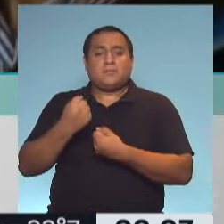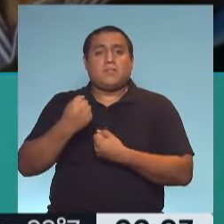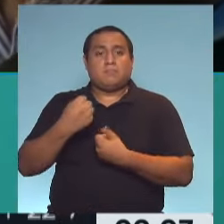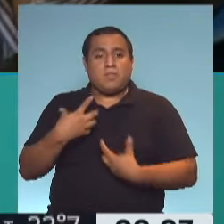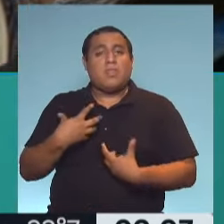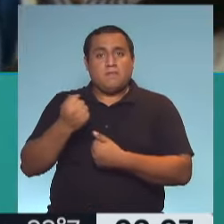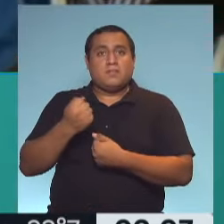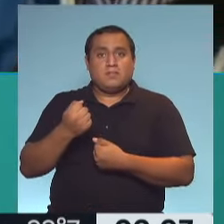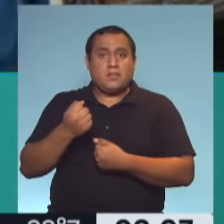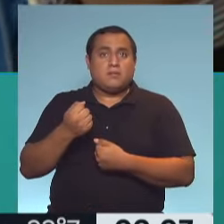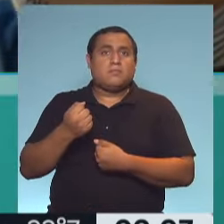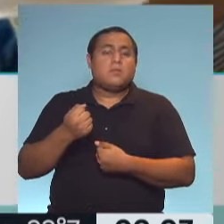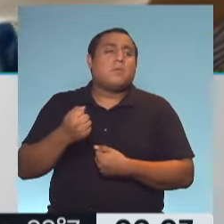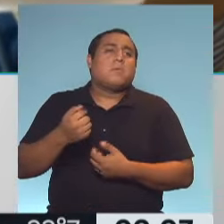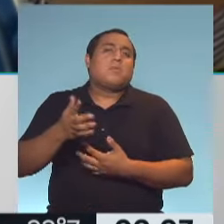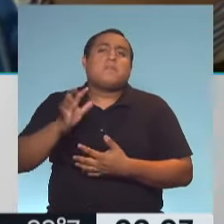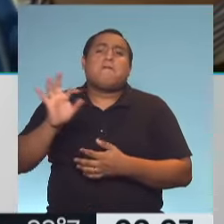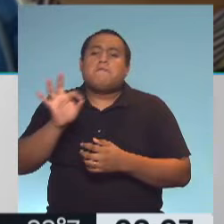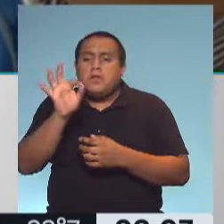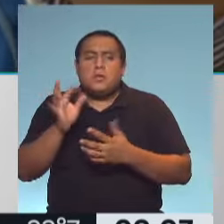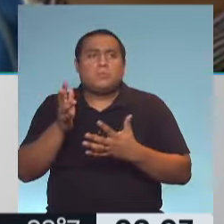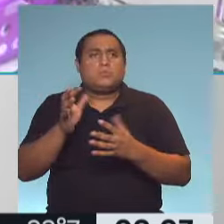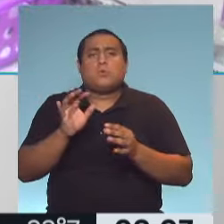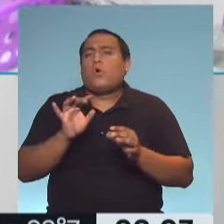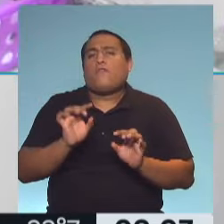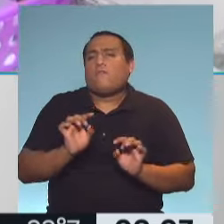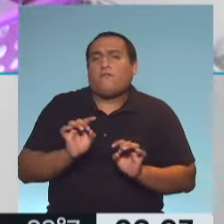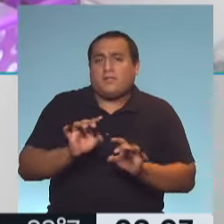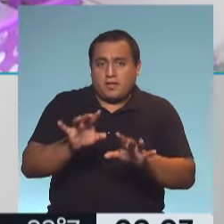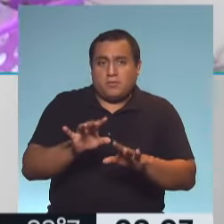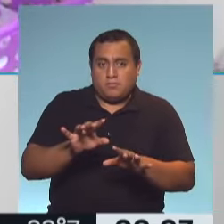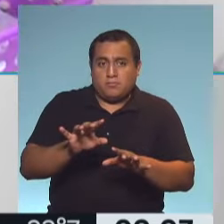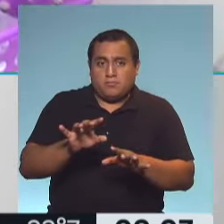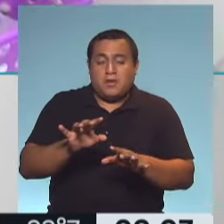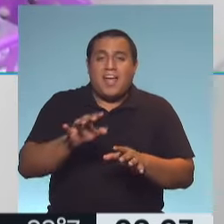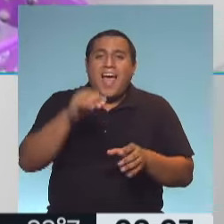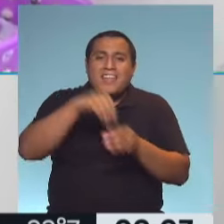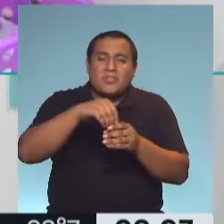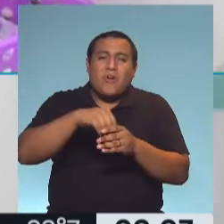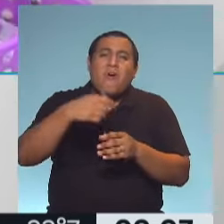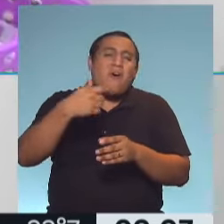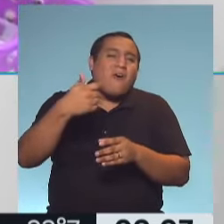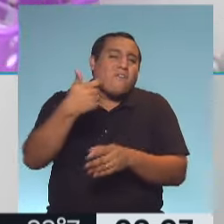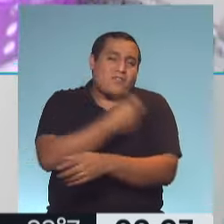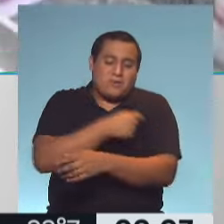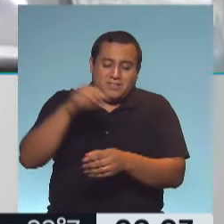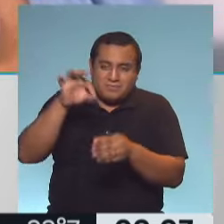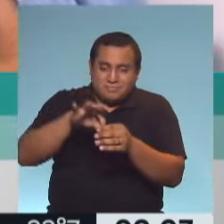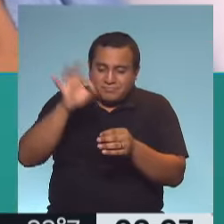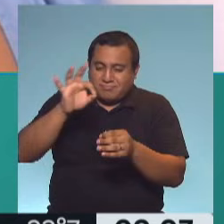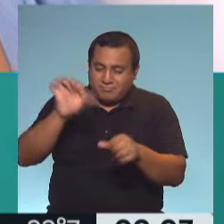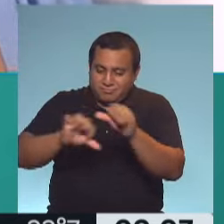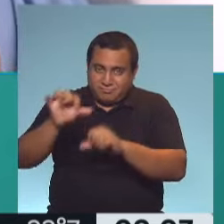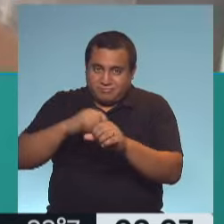transportado, ya sea en vectores o bien el virus inactivado, que contiene la vacuna. Y la otra es la memoria. Lo que